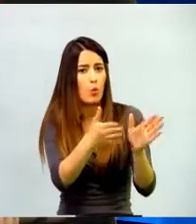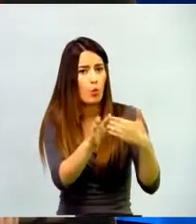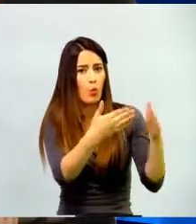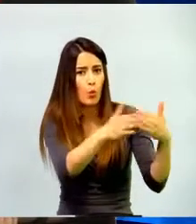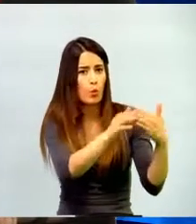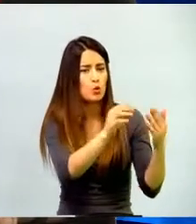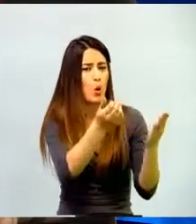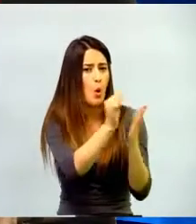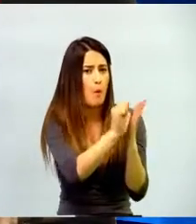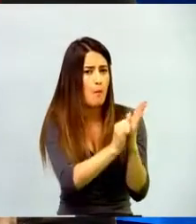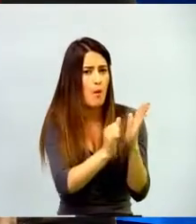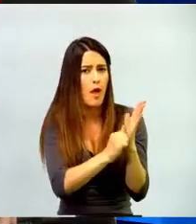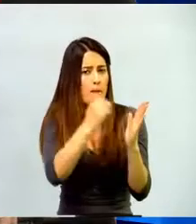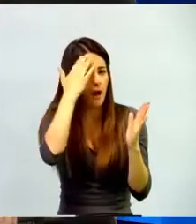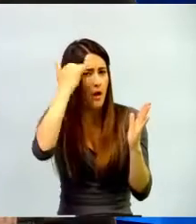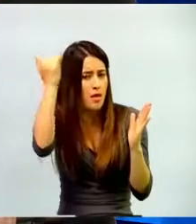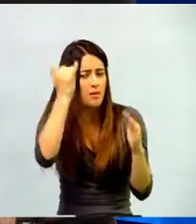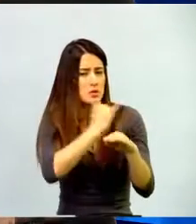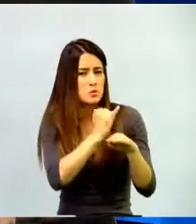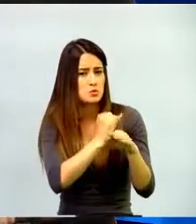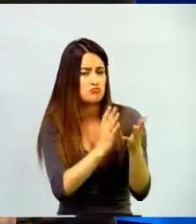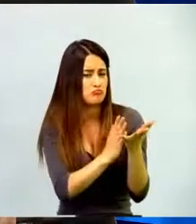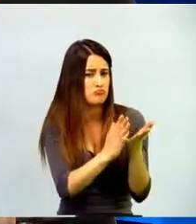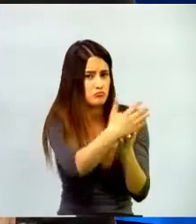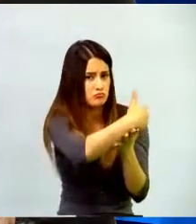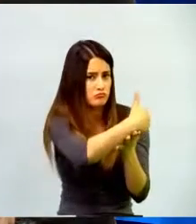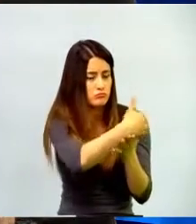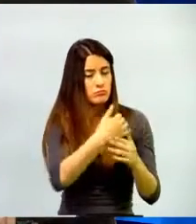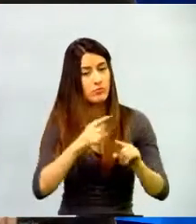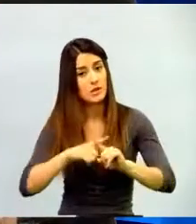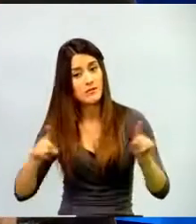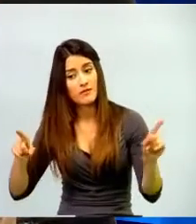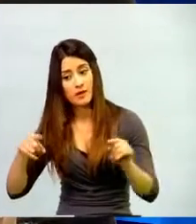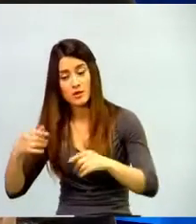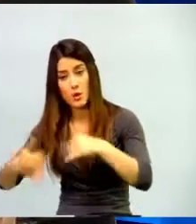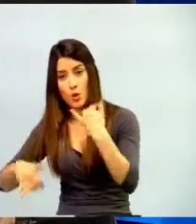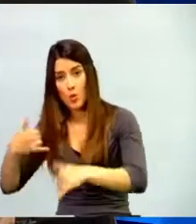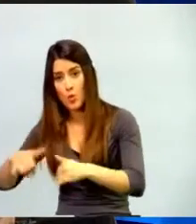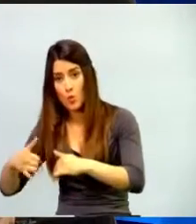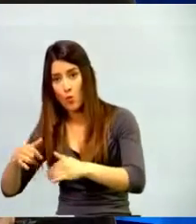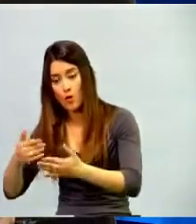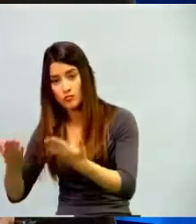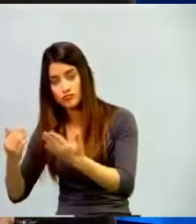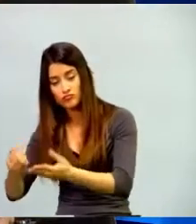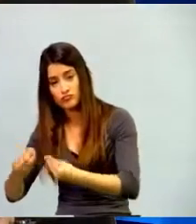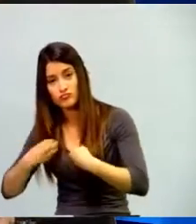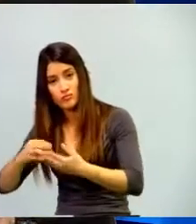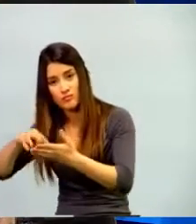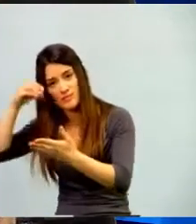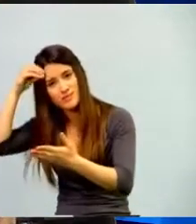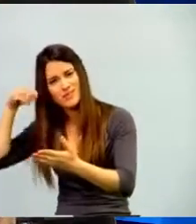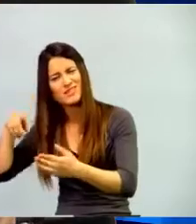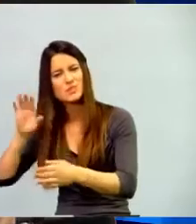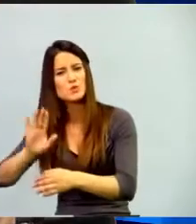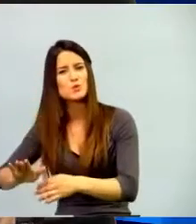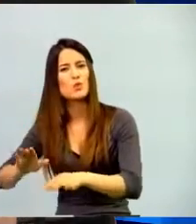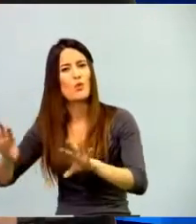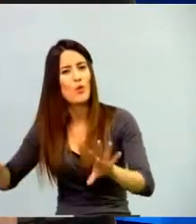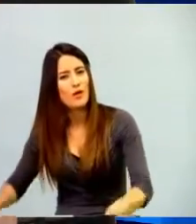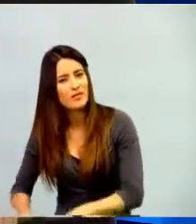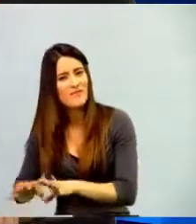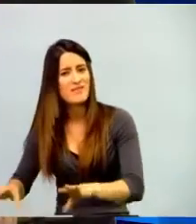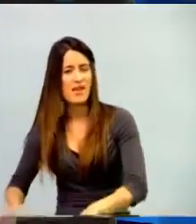académico, en una institución incluso. Y el aprendizaje basado en juegos está más enfocado con actividades, como de apoyos.